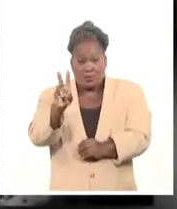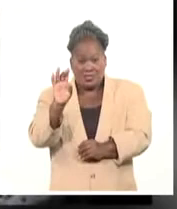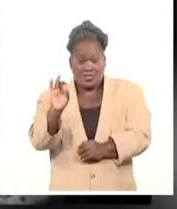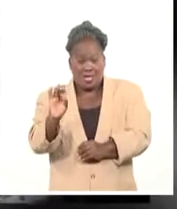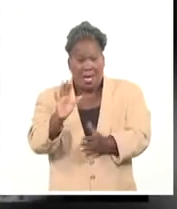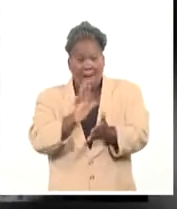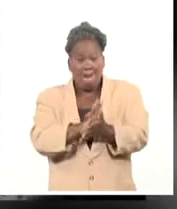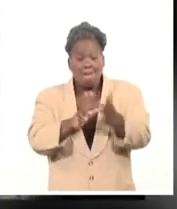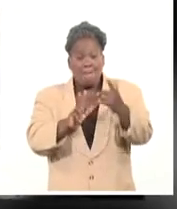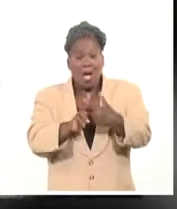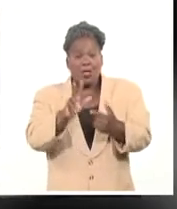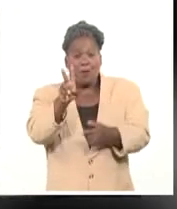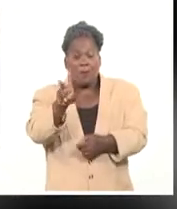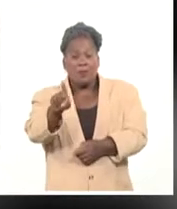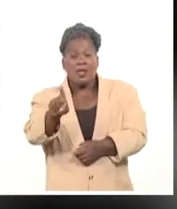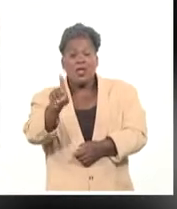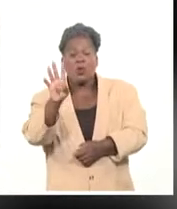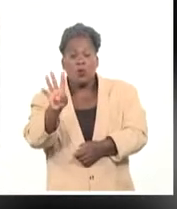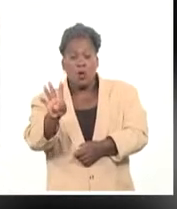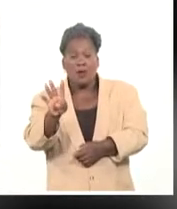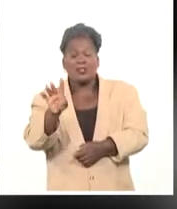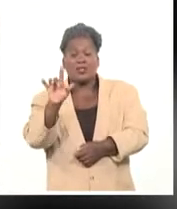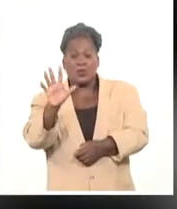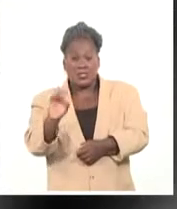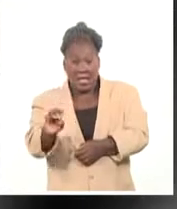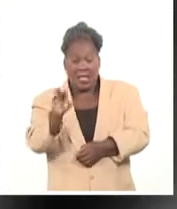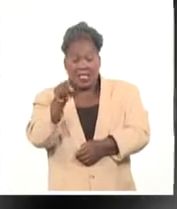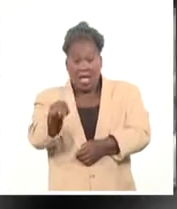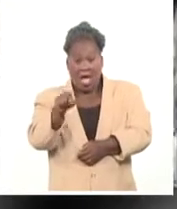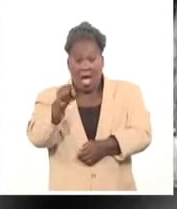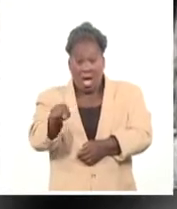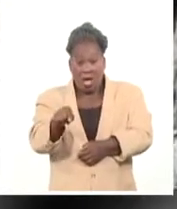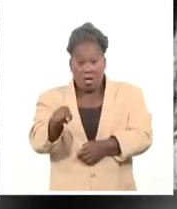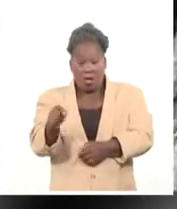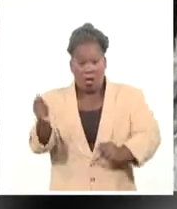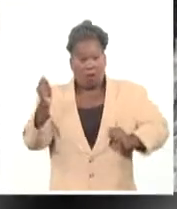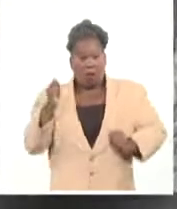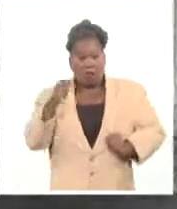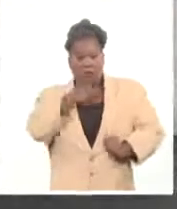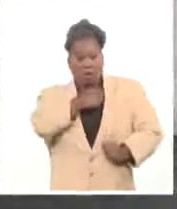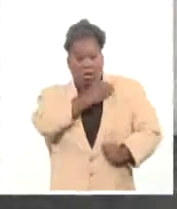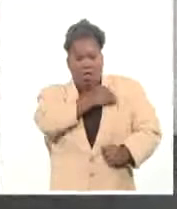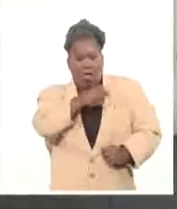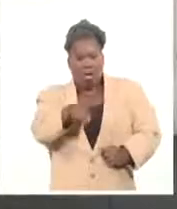novecientos cincuenta y siete el cuartel de la tiranía de esa localidad costera serrana.